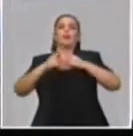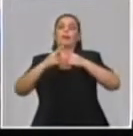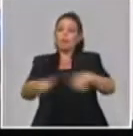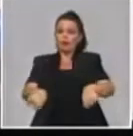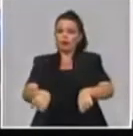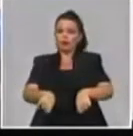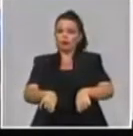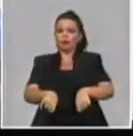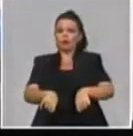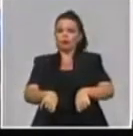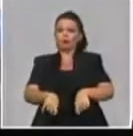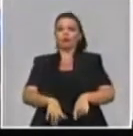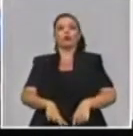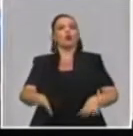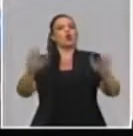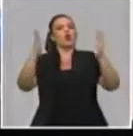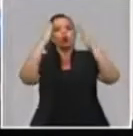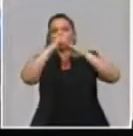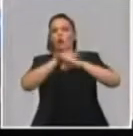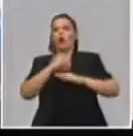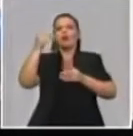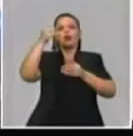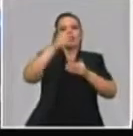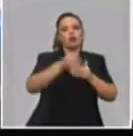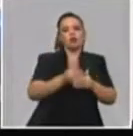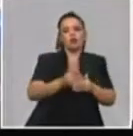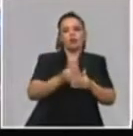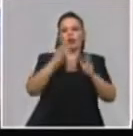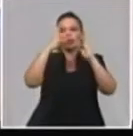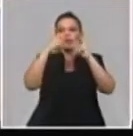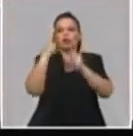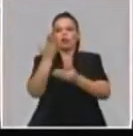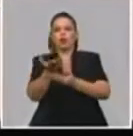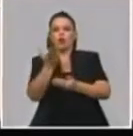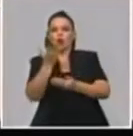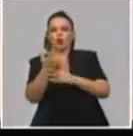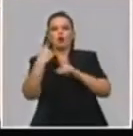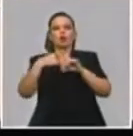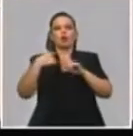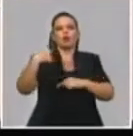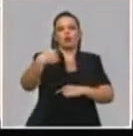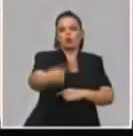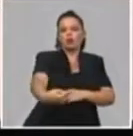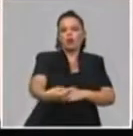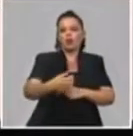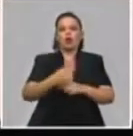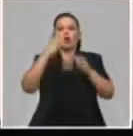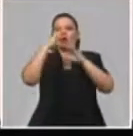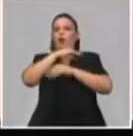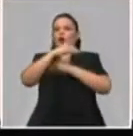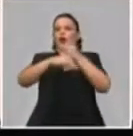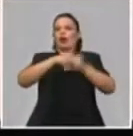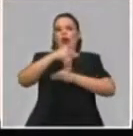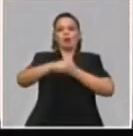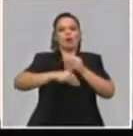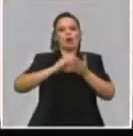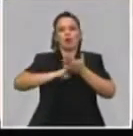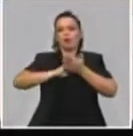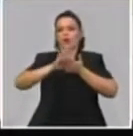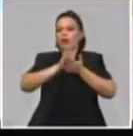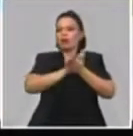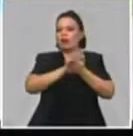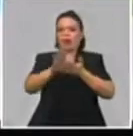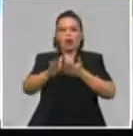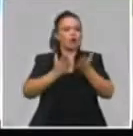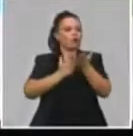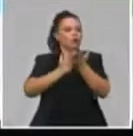no hemos puesto límites de órdenes por día, no hemos cambiado los términos y condiciones de entrega, o sea que nos hemos mantenido abiertos